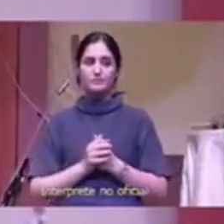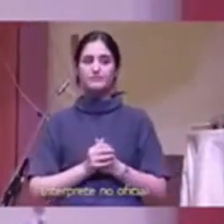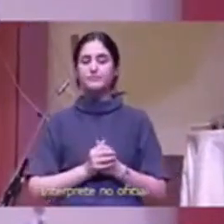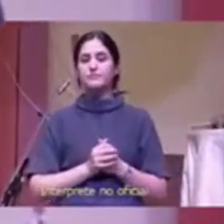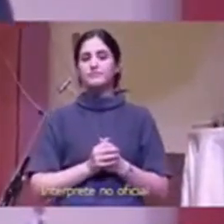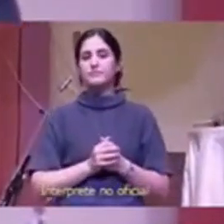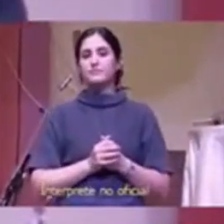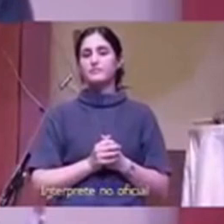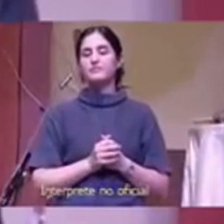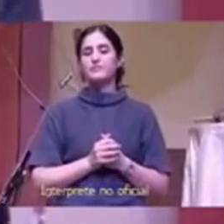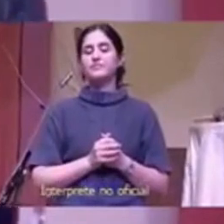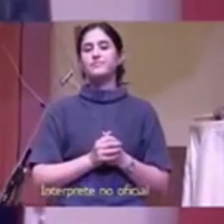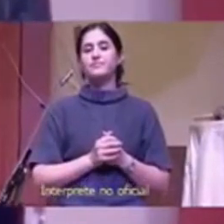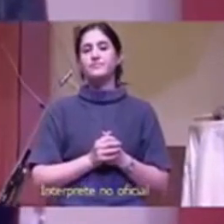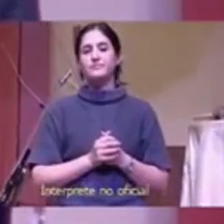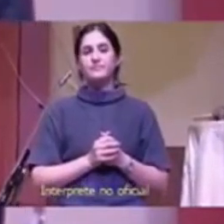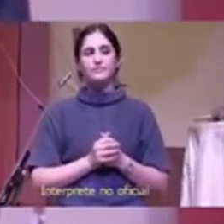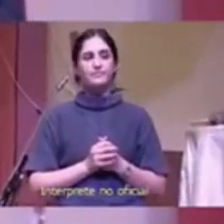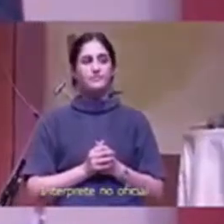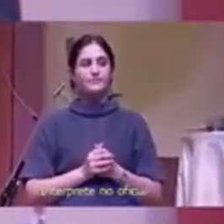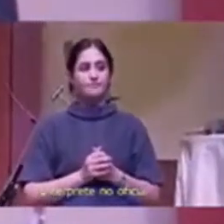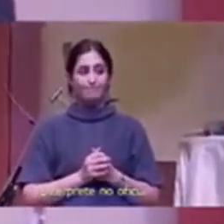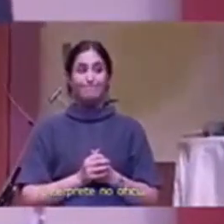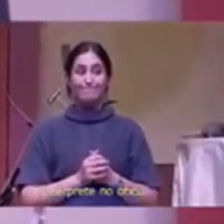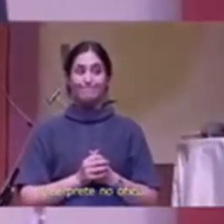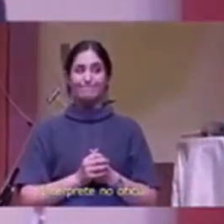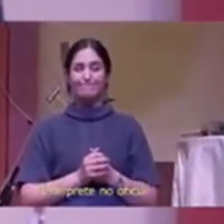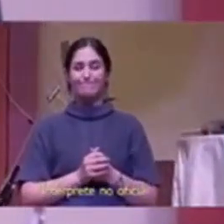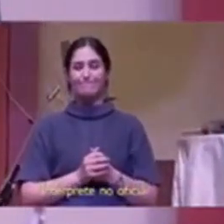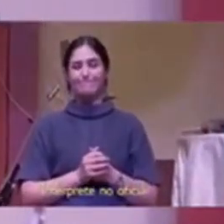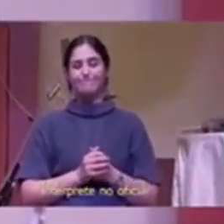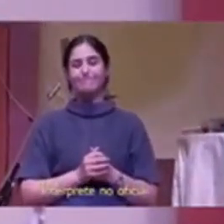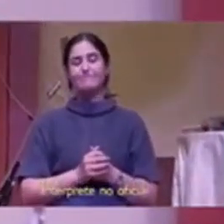corazón para todo el mundo además